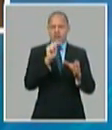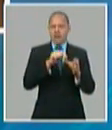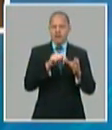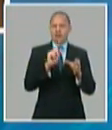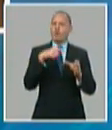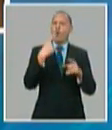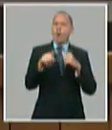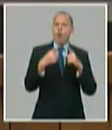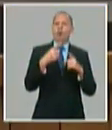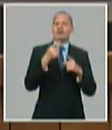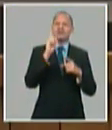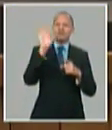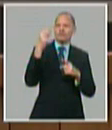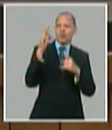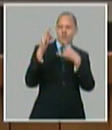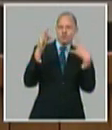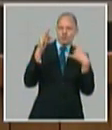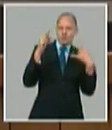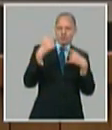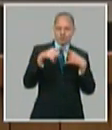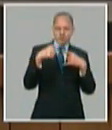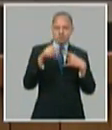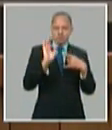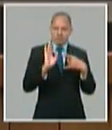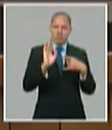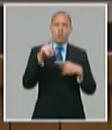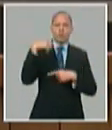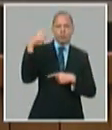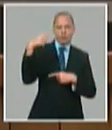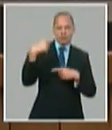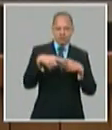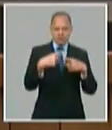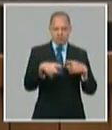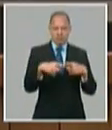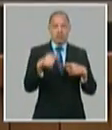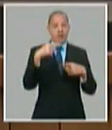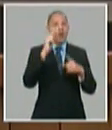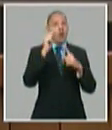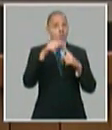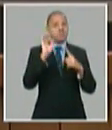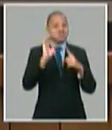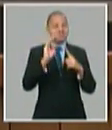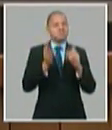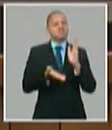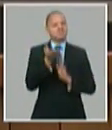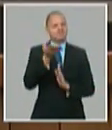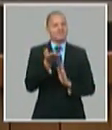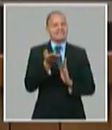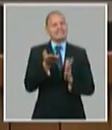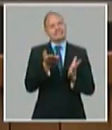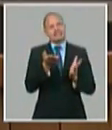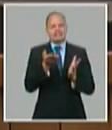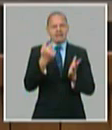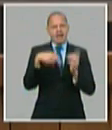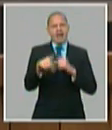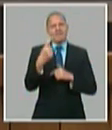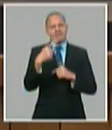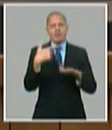estamos atrasados en ese programa tenemos problemas con los financiamientos los créditos